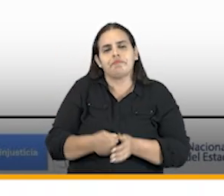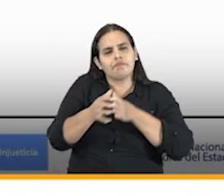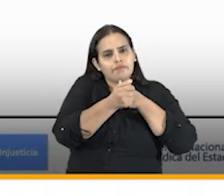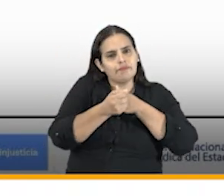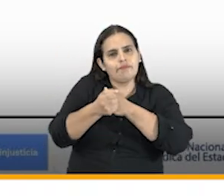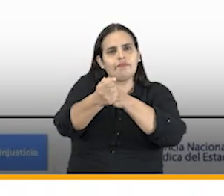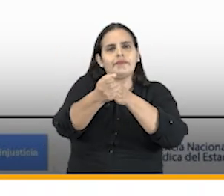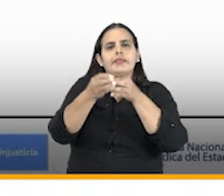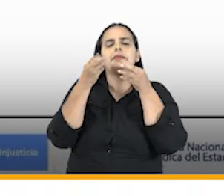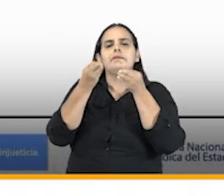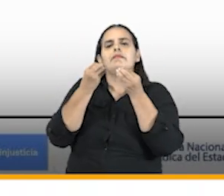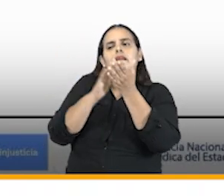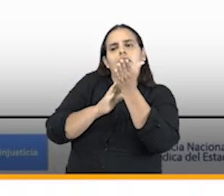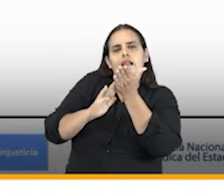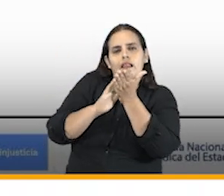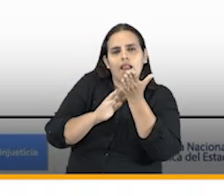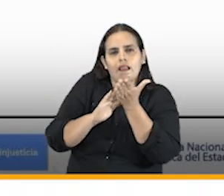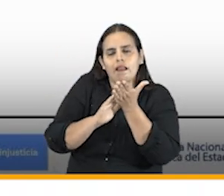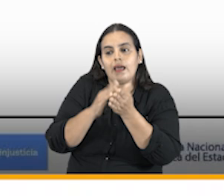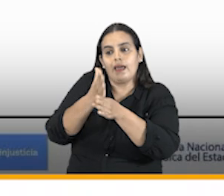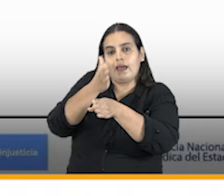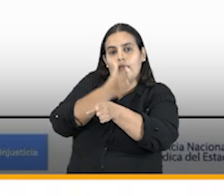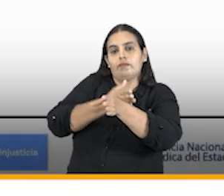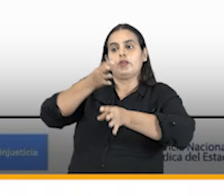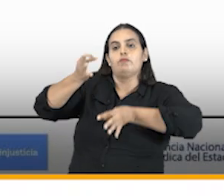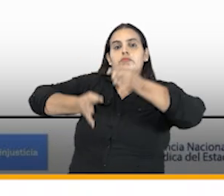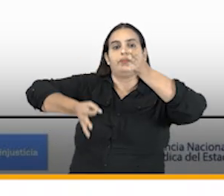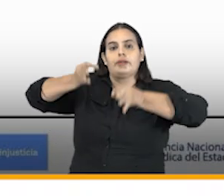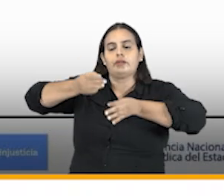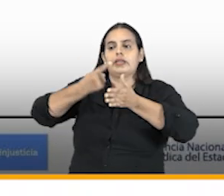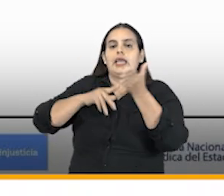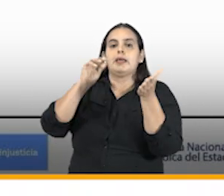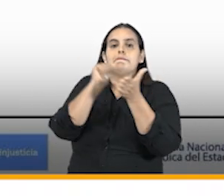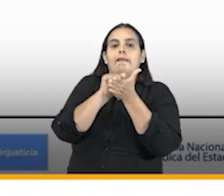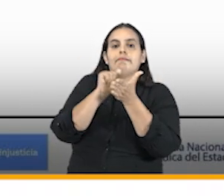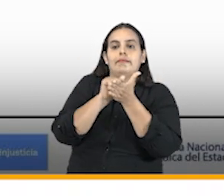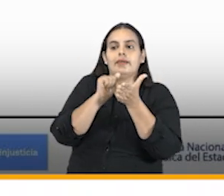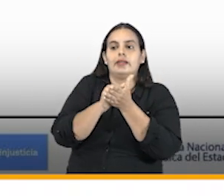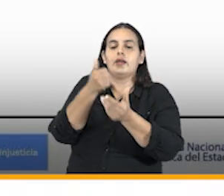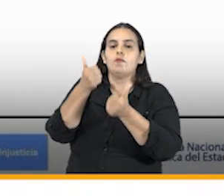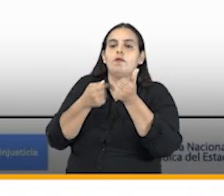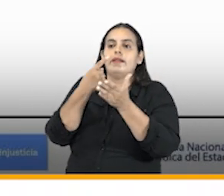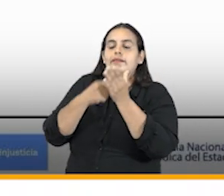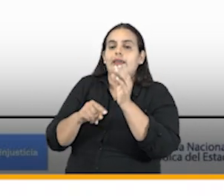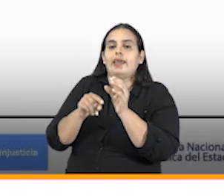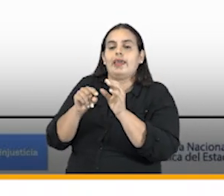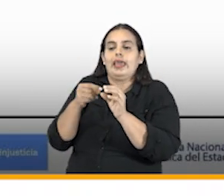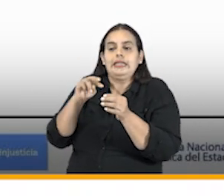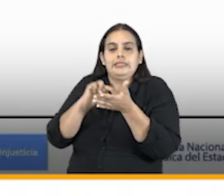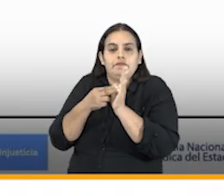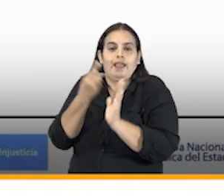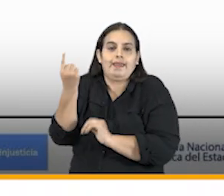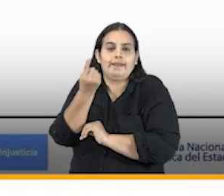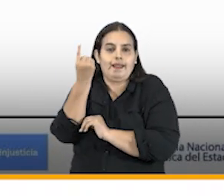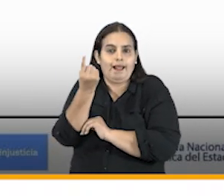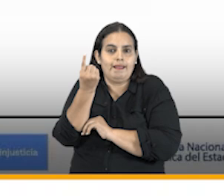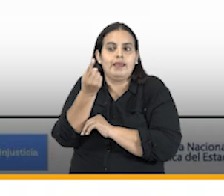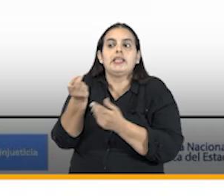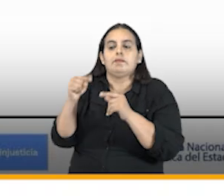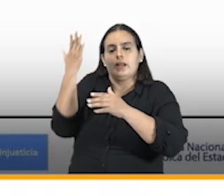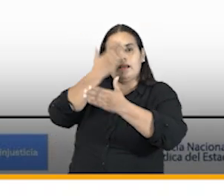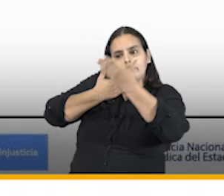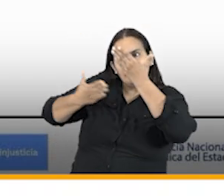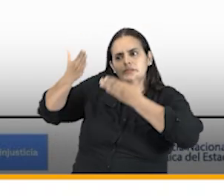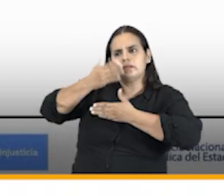orientado a prevenir el daño antijurídico en materia de producción de actos de carácter general y analizamos